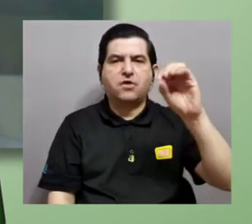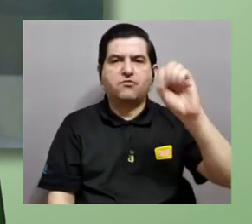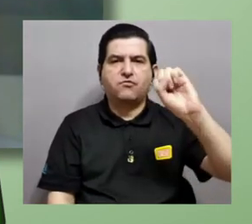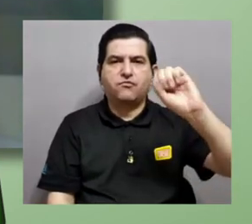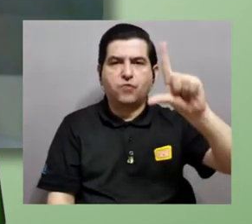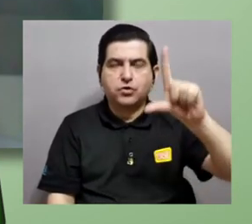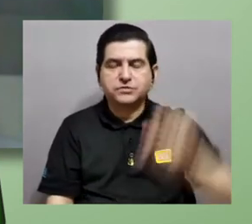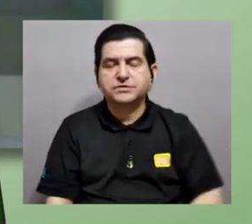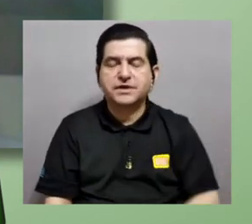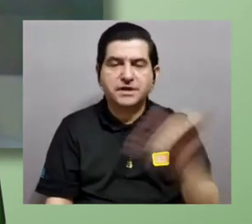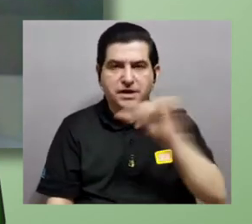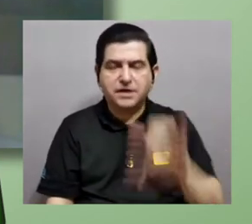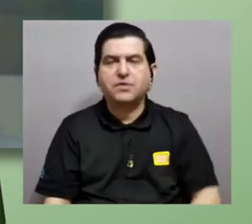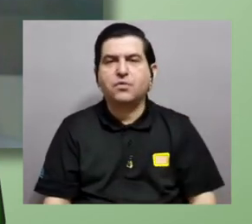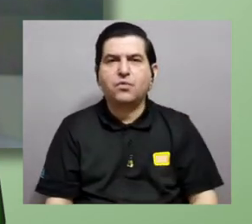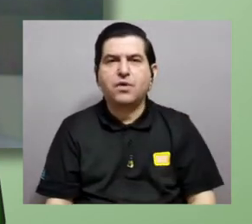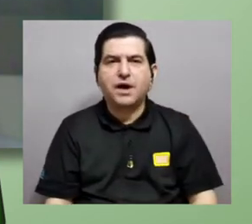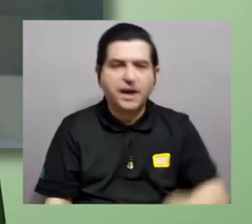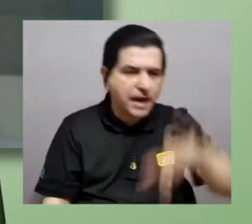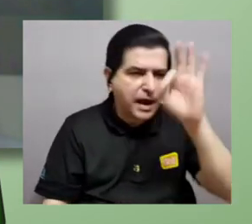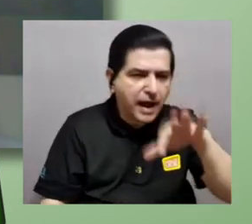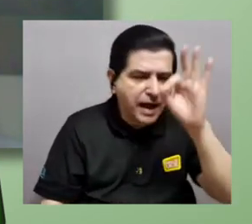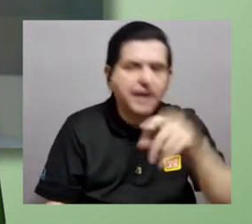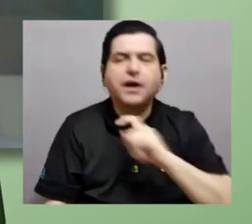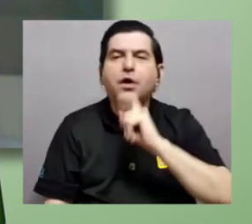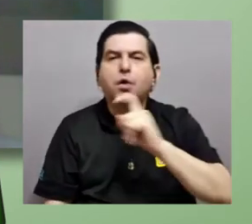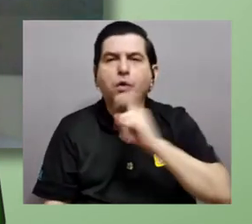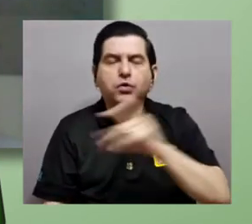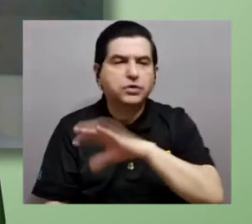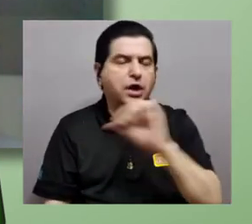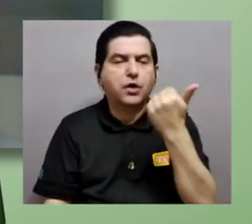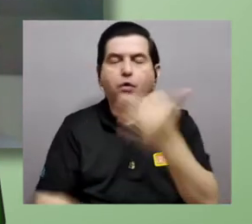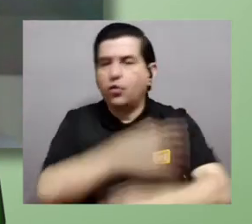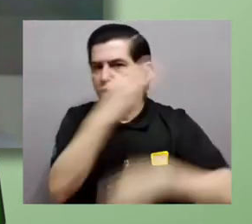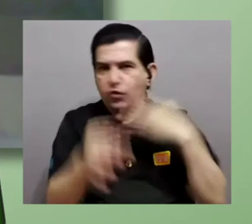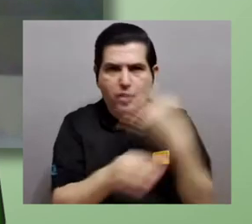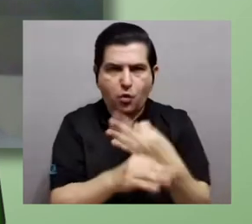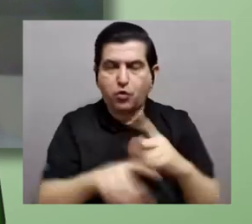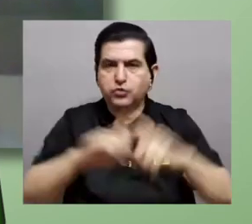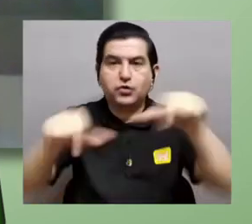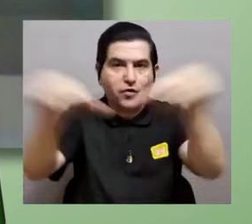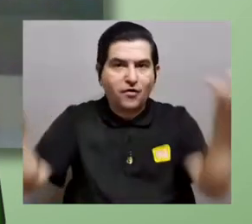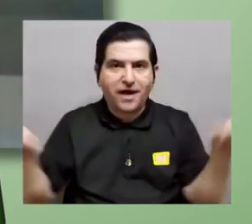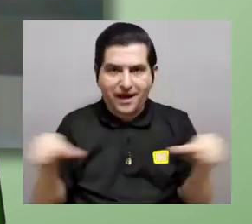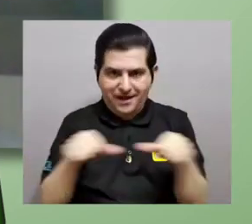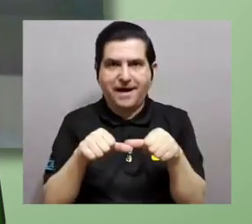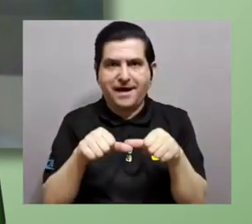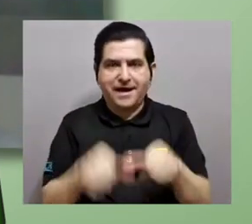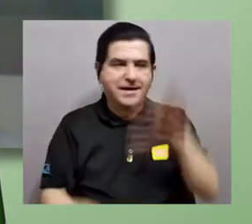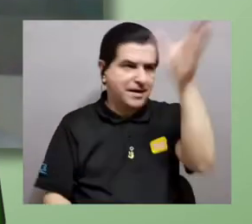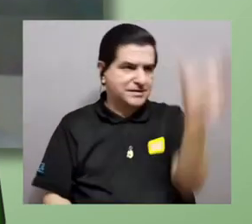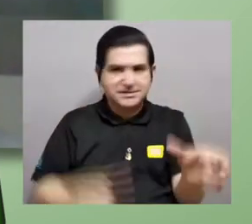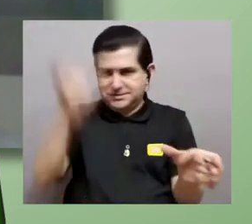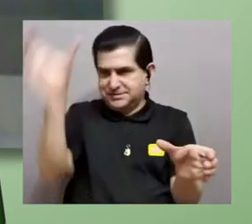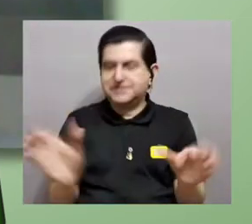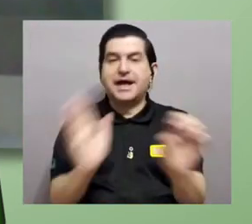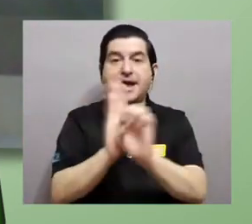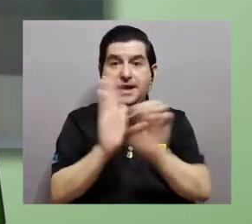fósiles, por las similitudes también en yacimientos minerales o cualquier tipo en diferentes áreas